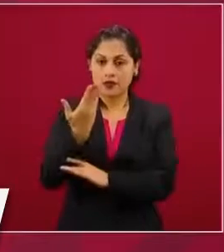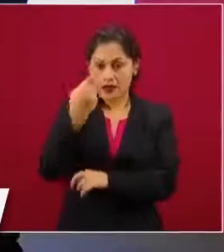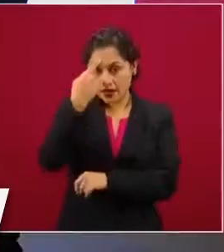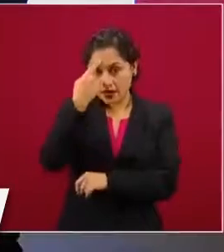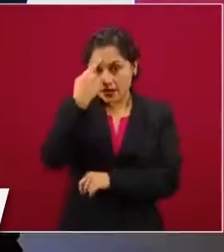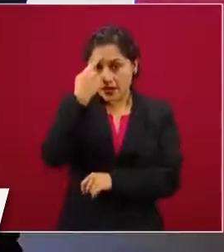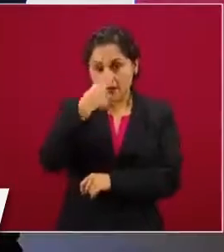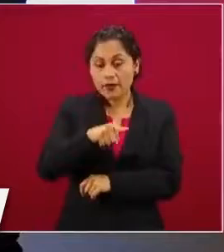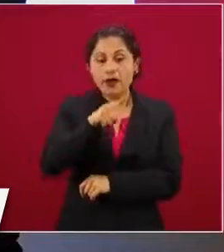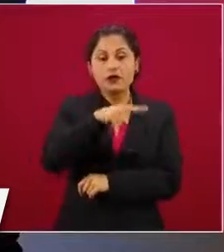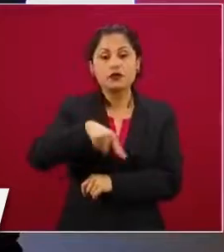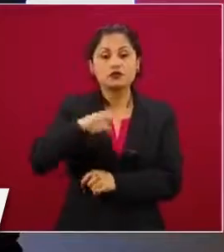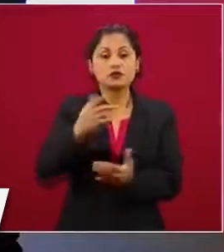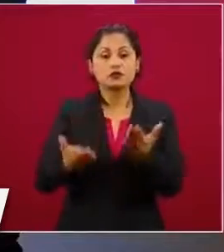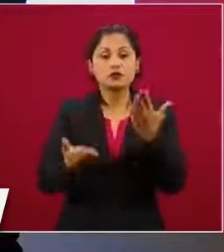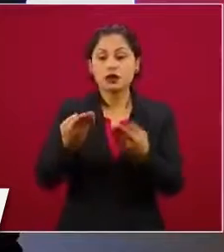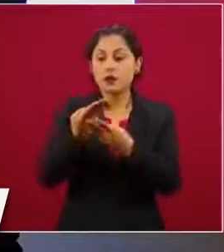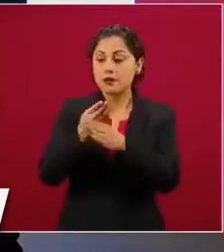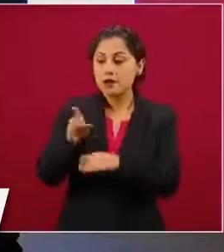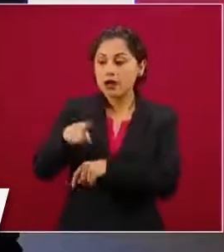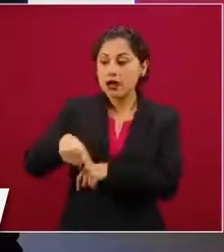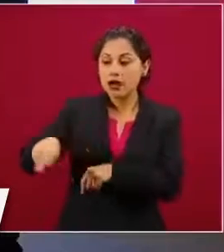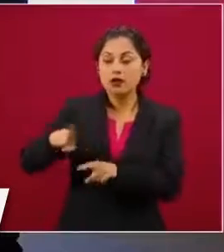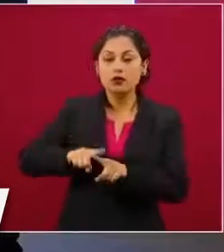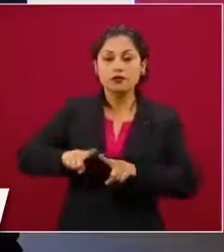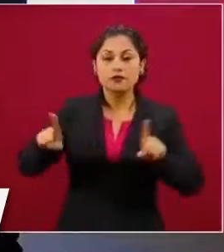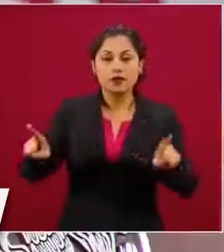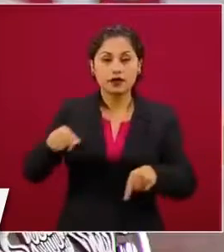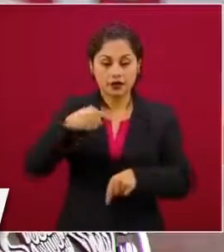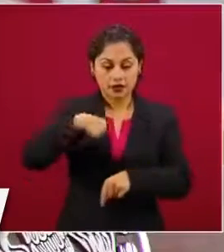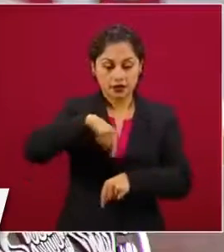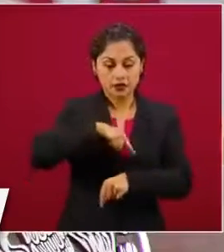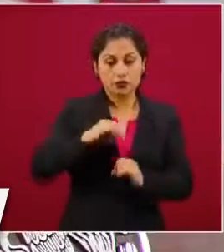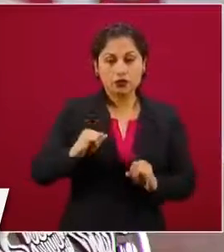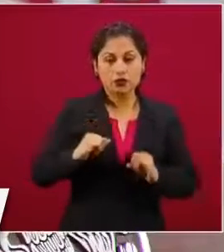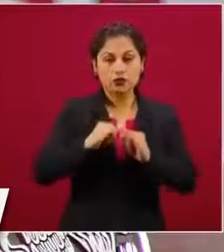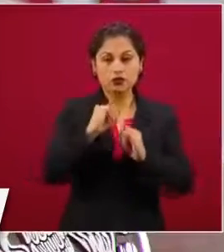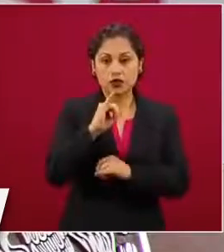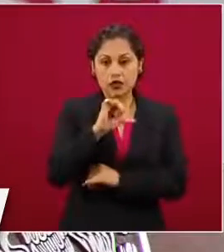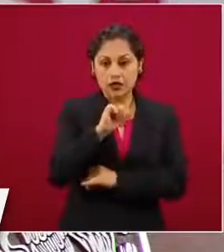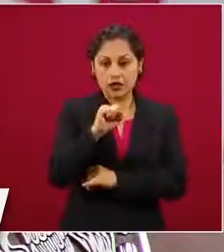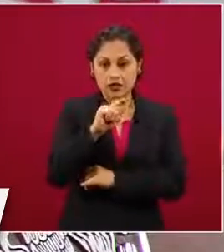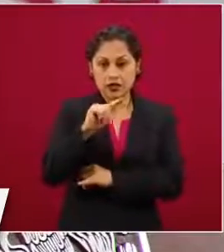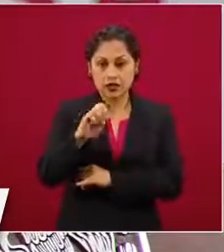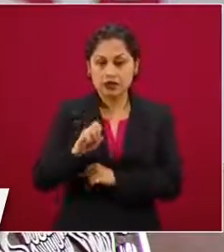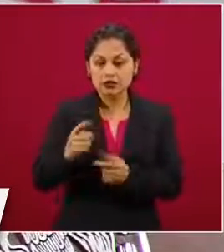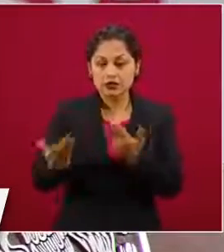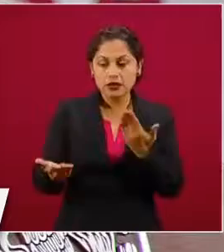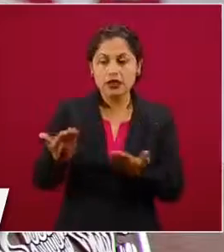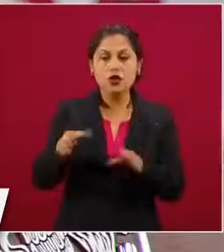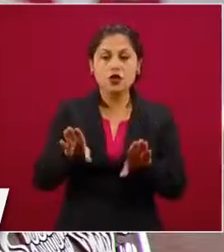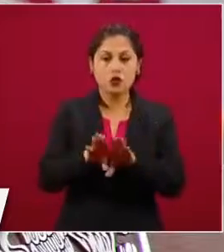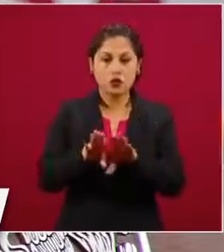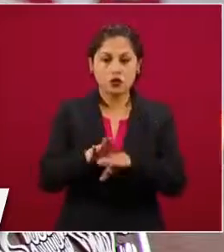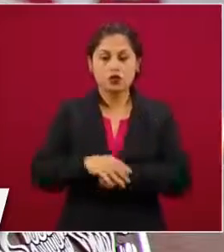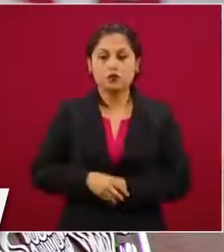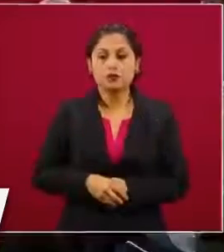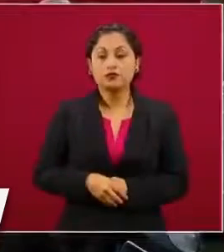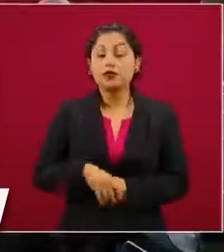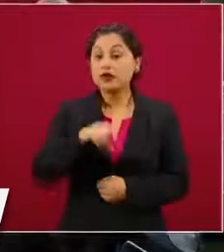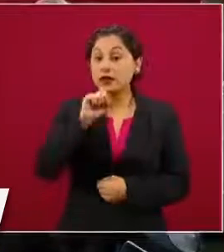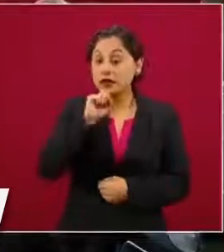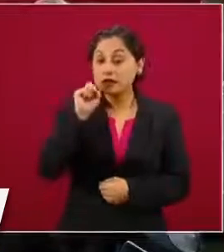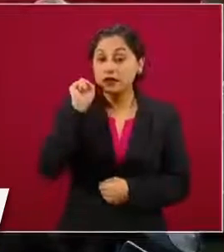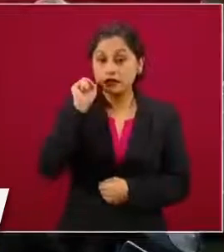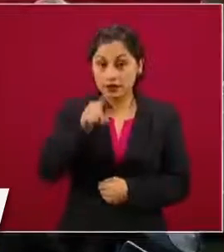que se den cuenta la enorme diferencia que existe entre los créditos que da el Issste con respecto a la banca comercial. Y finalmente, una tercera vertiente